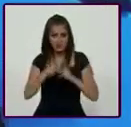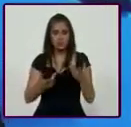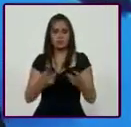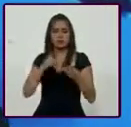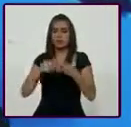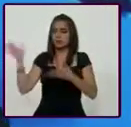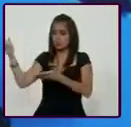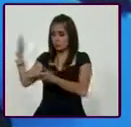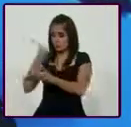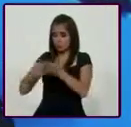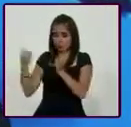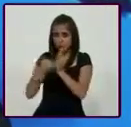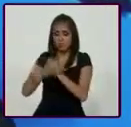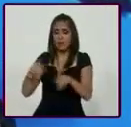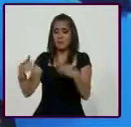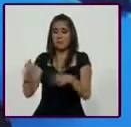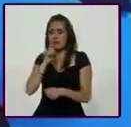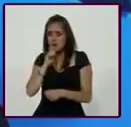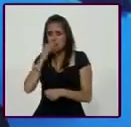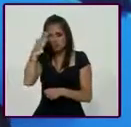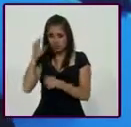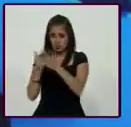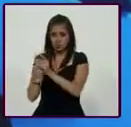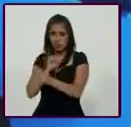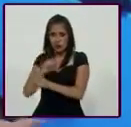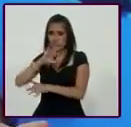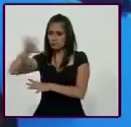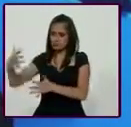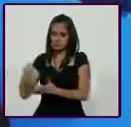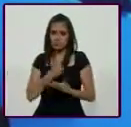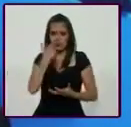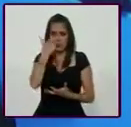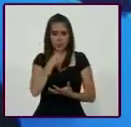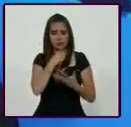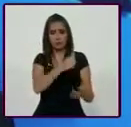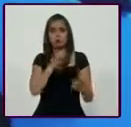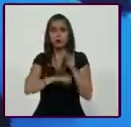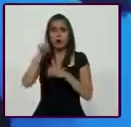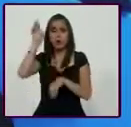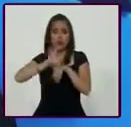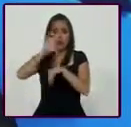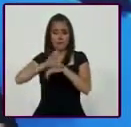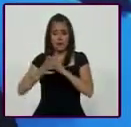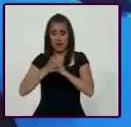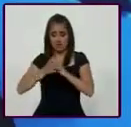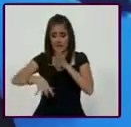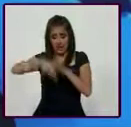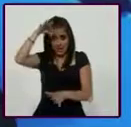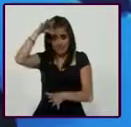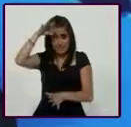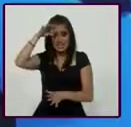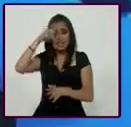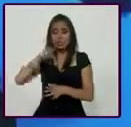decomisados, al narcotráfico y al crimen organizado. Y como sucede en Colombia, su lotería nacional es dedicada